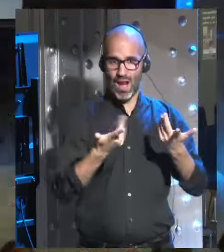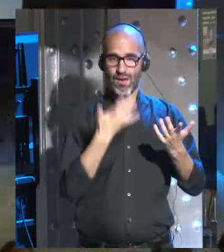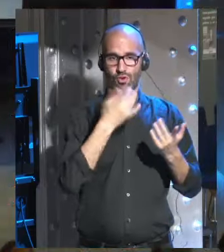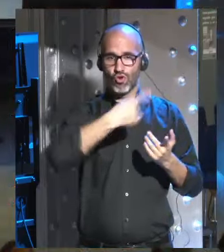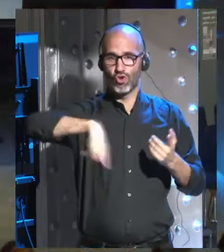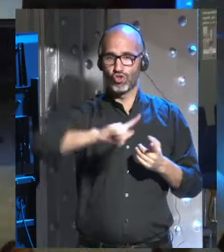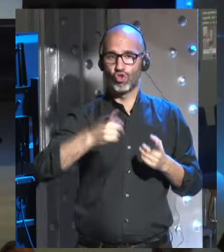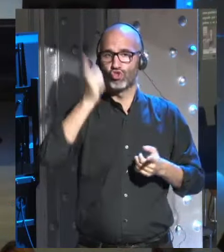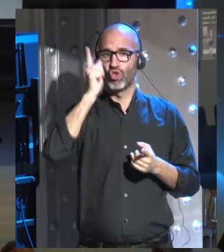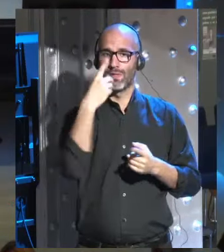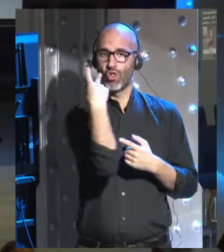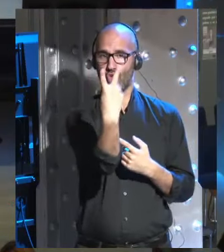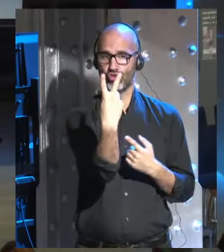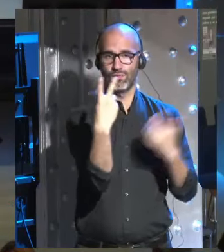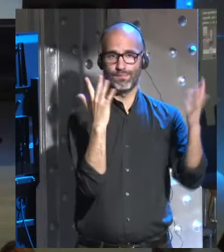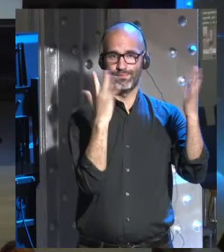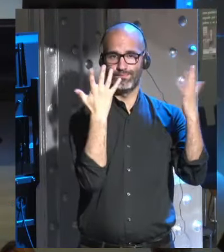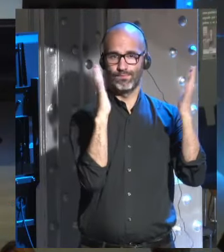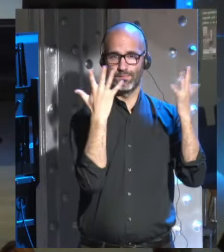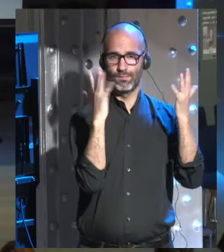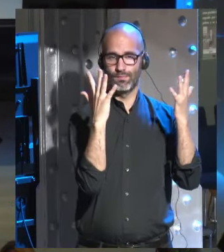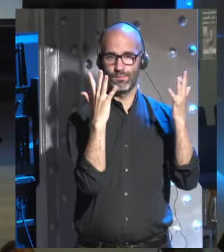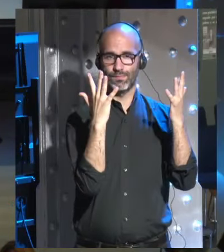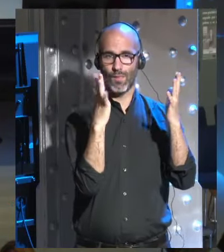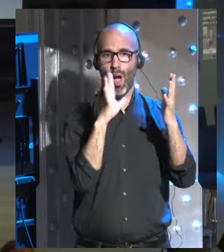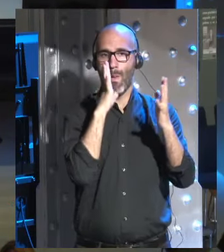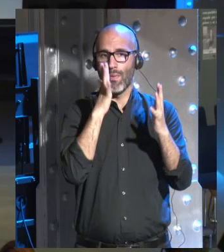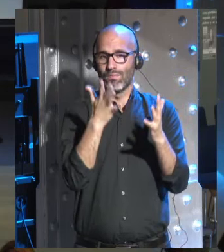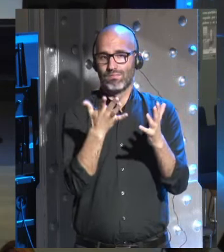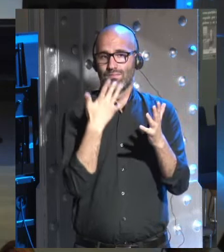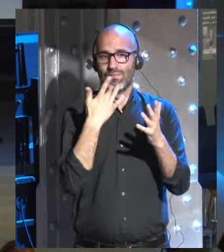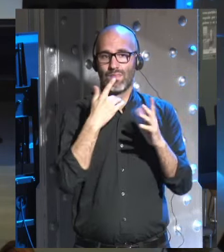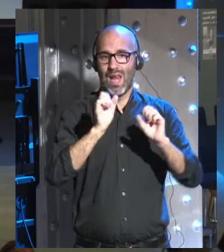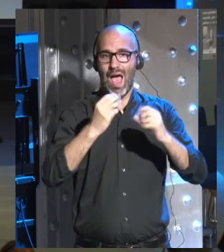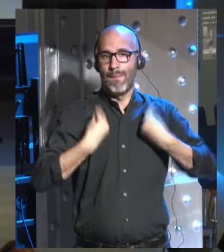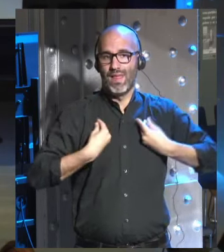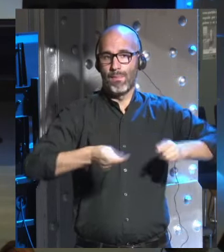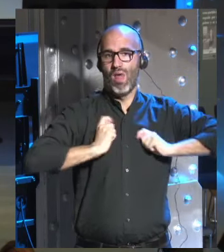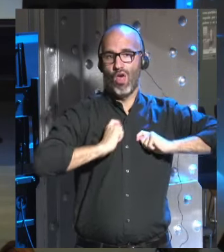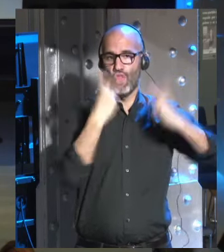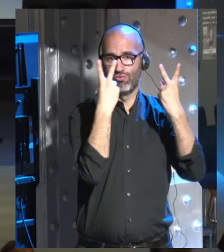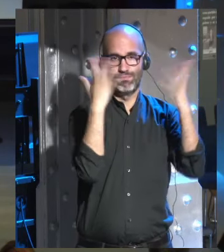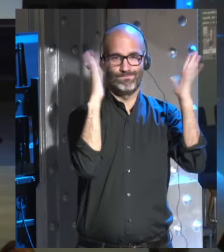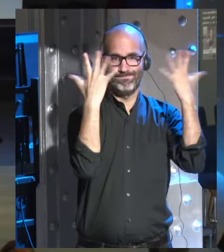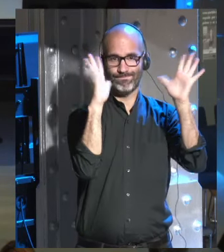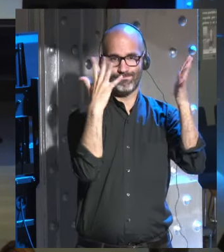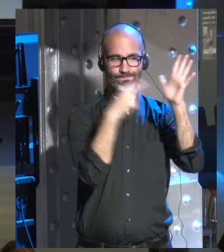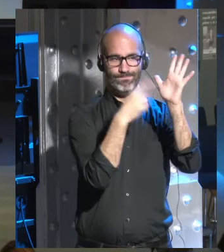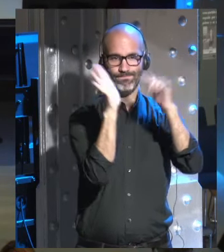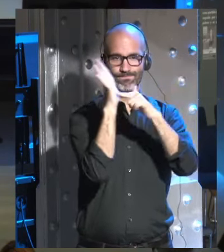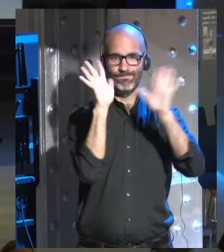de que solo tenemos dos porque esto es lo que la selección natural nos ha dado dos manos pero una vez